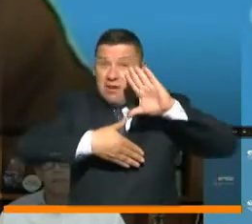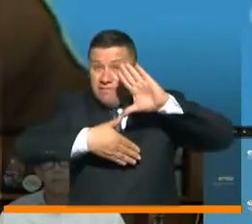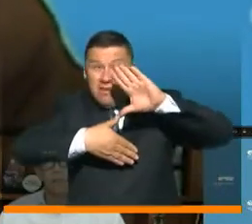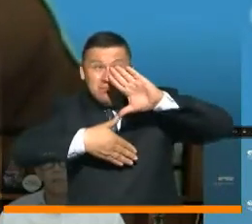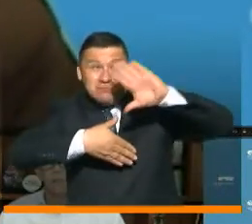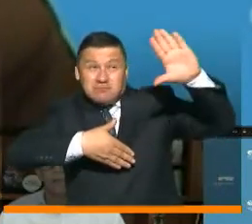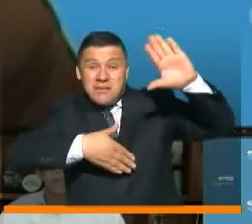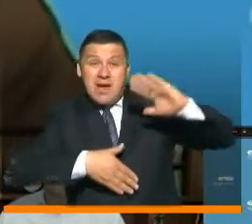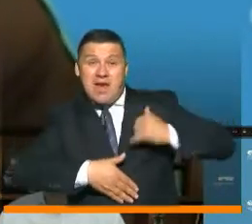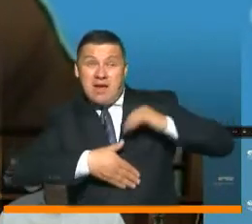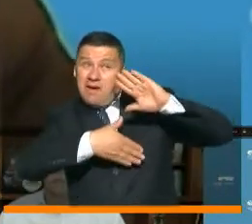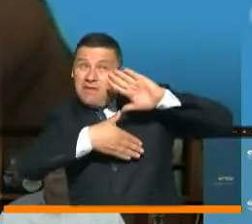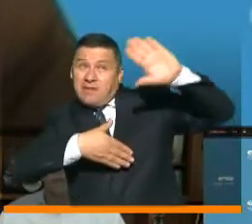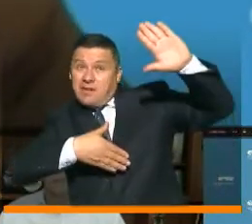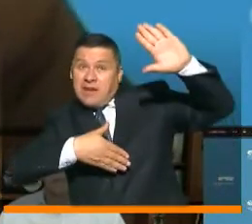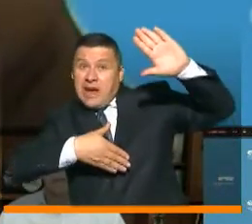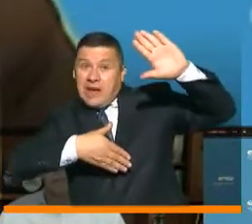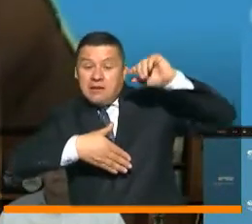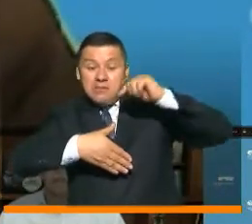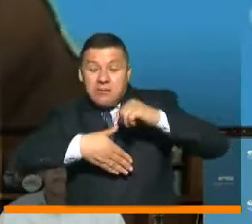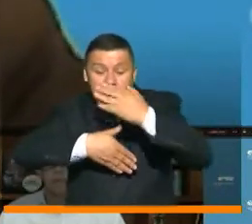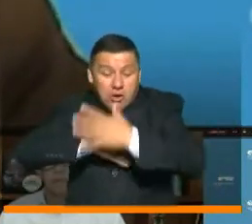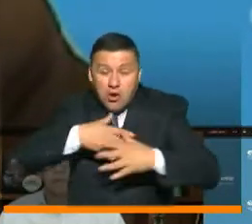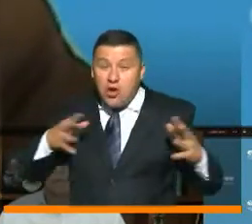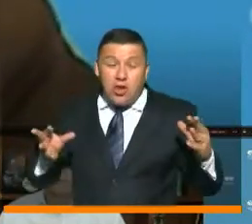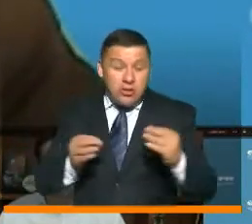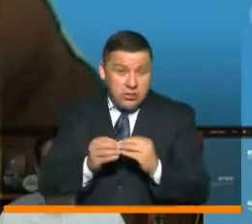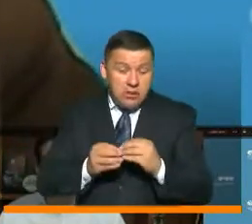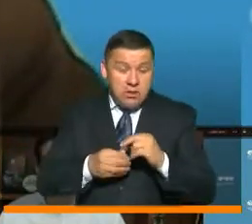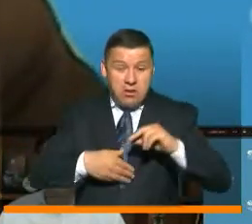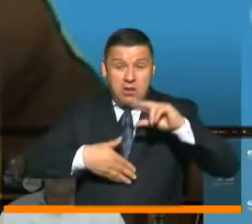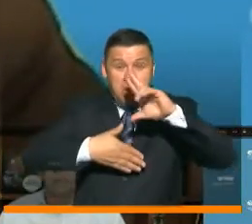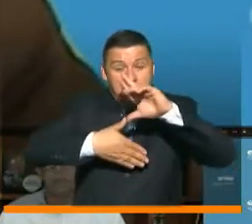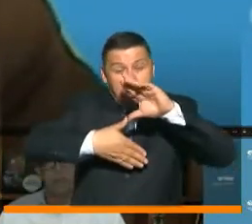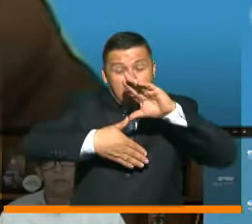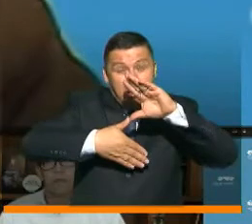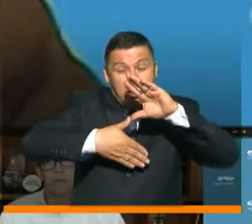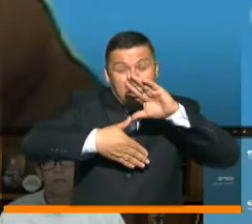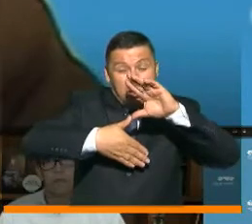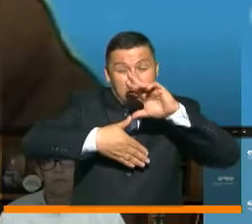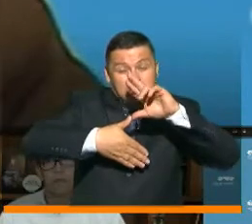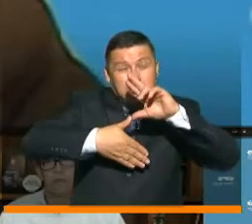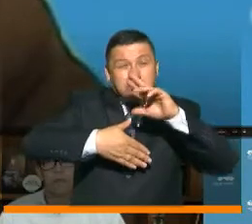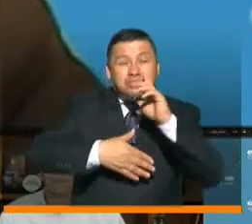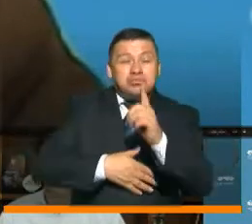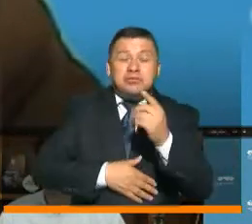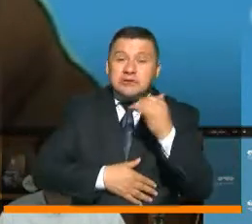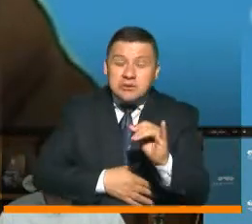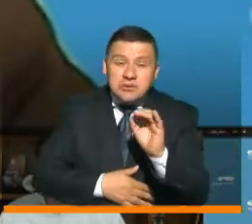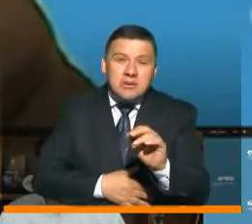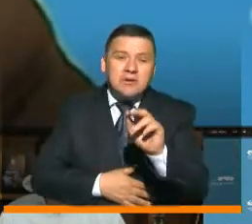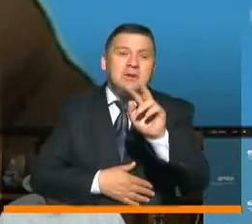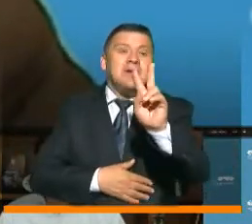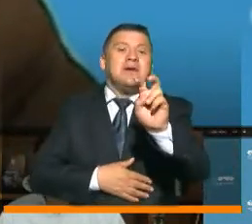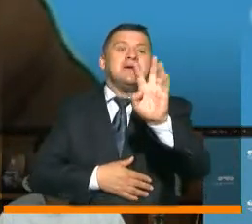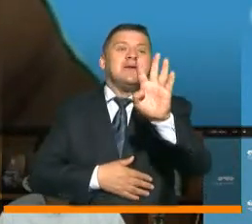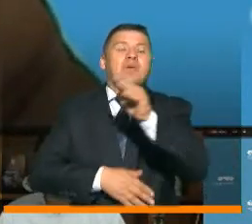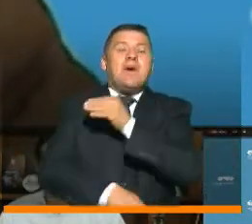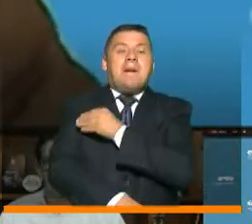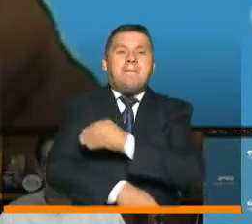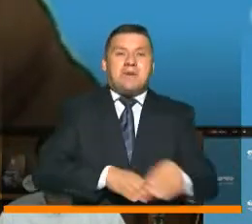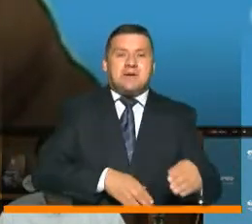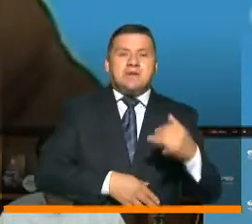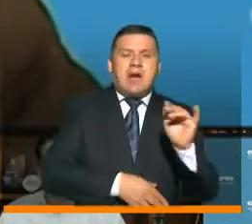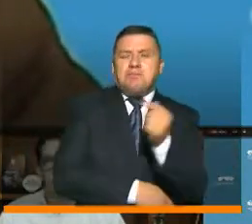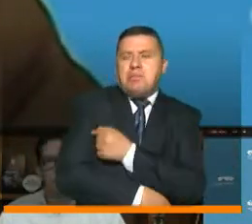y Canadá, podemos decir que en la región de América Latina y el Caribe se han aplicado 74 millones